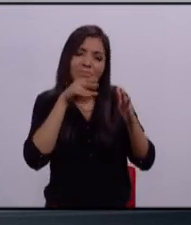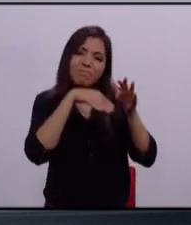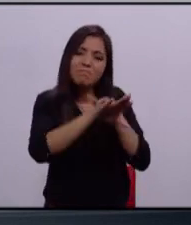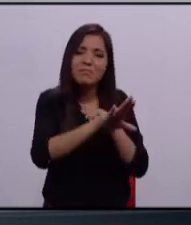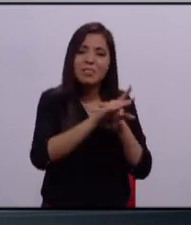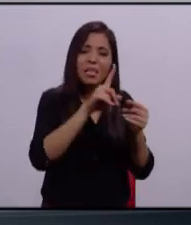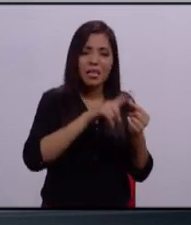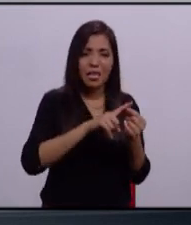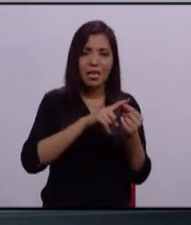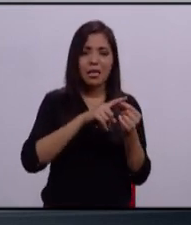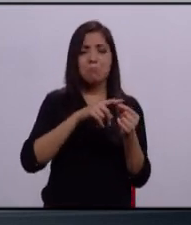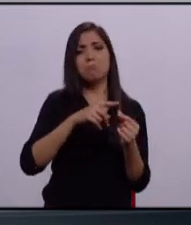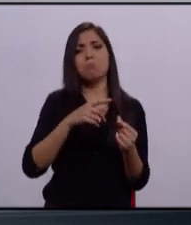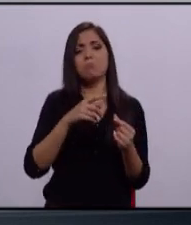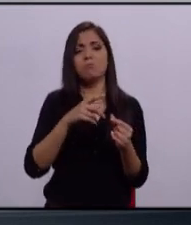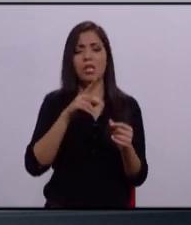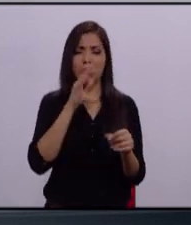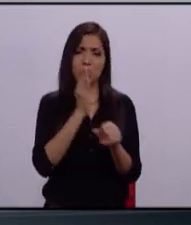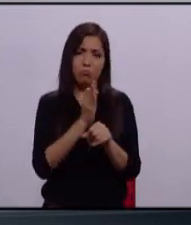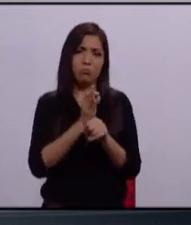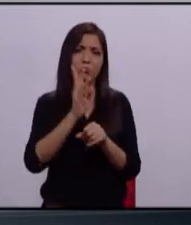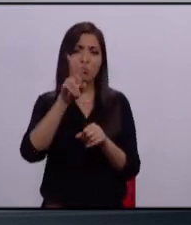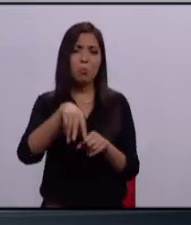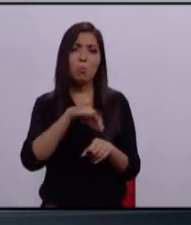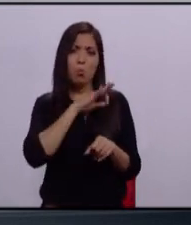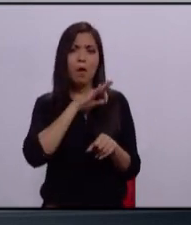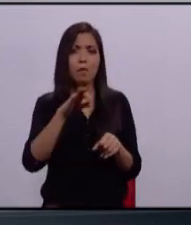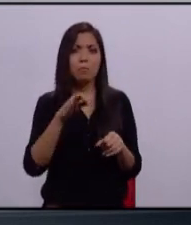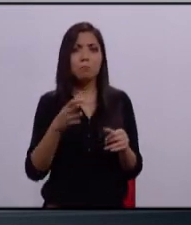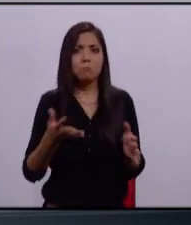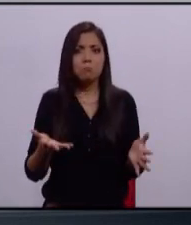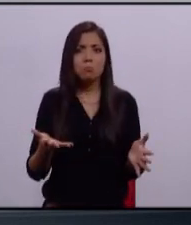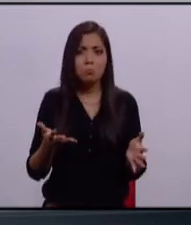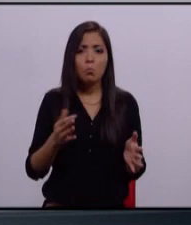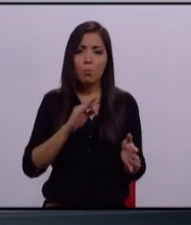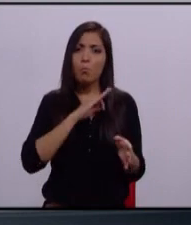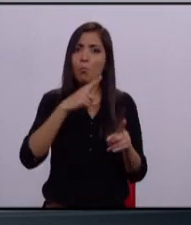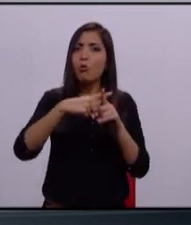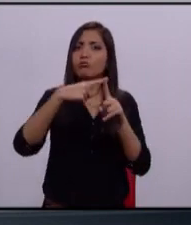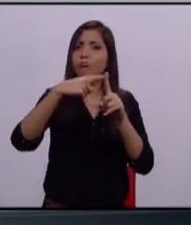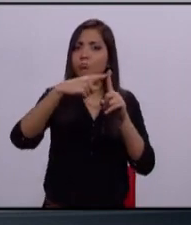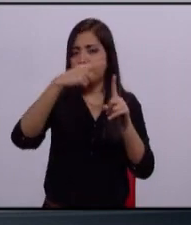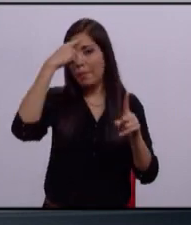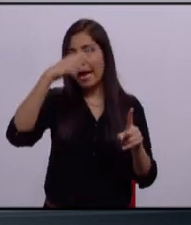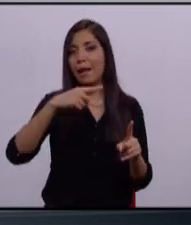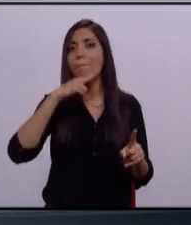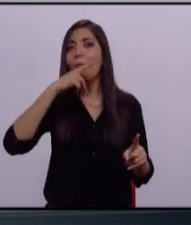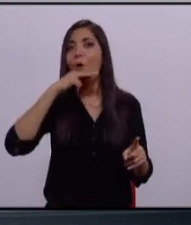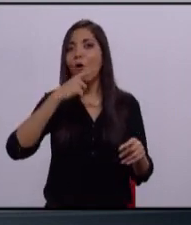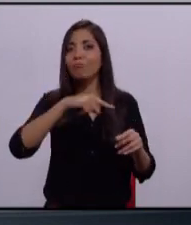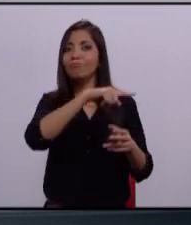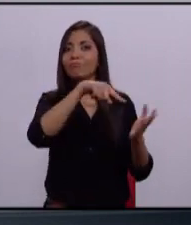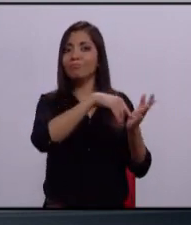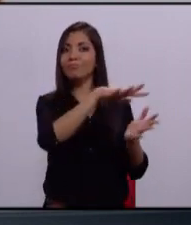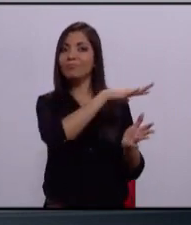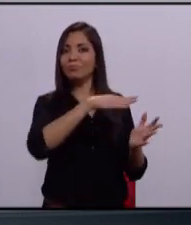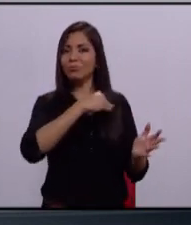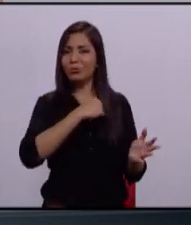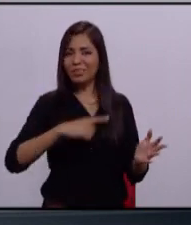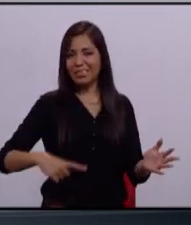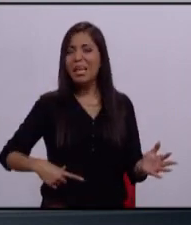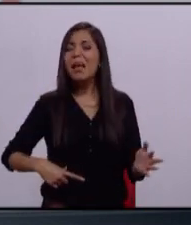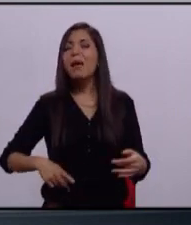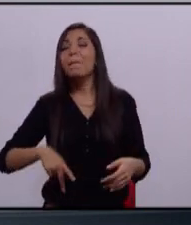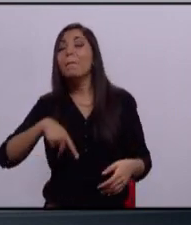efecto es una plataforma que podría ser muy positiva para el municipio. Sin embargo, se